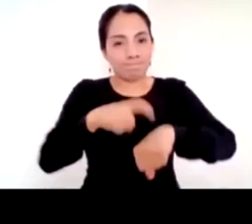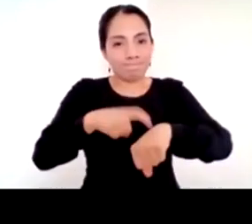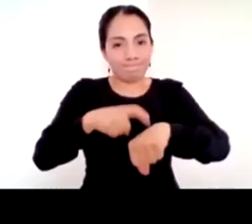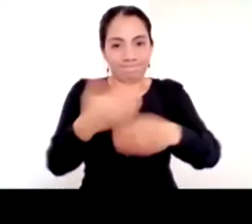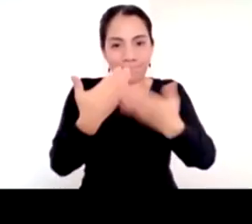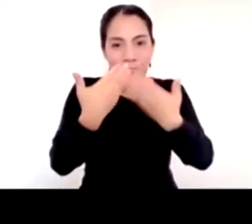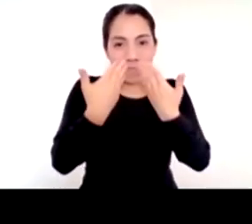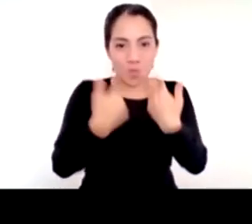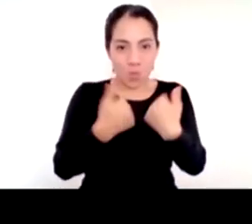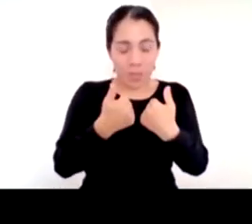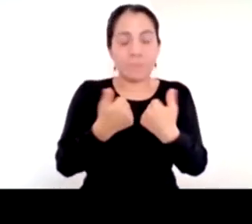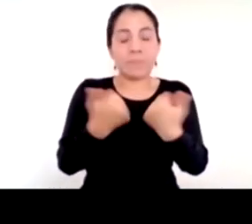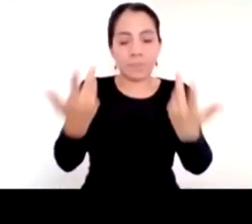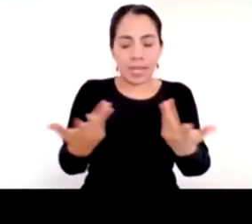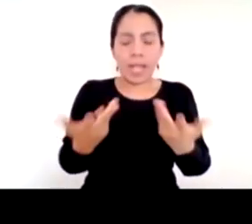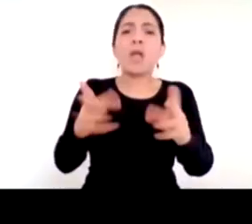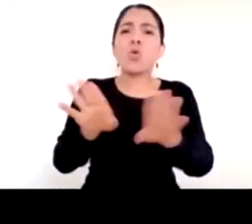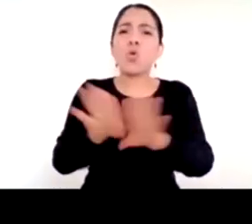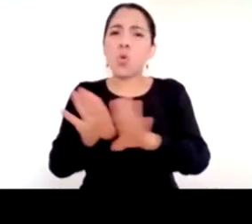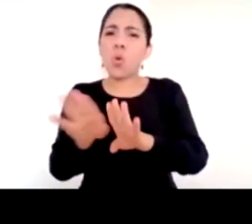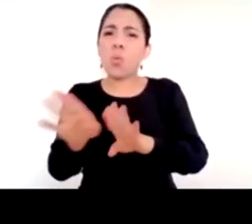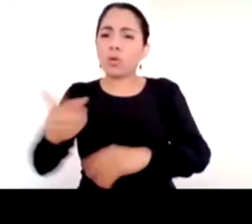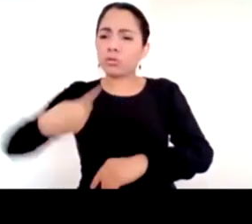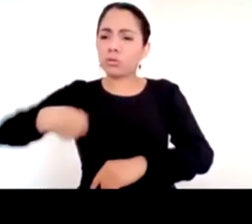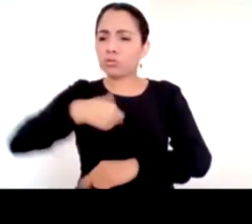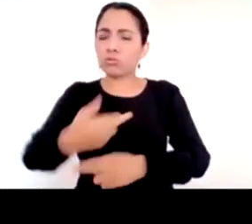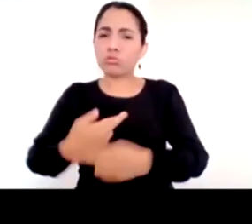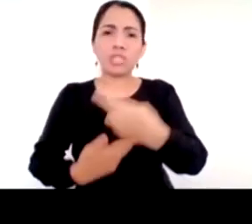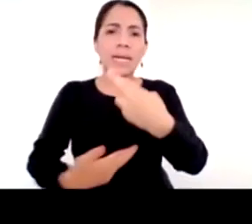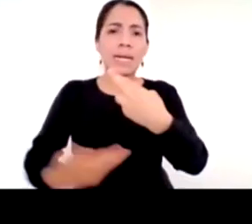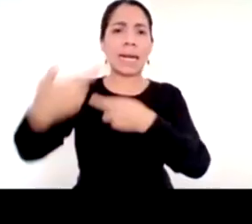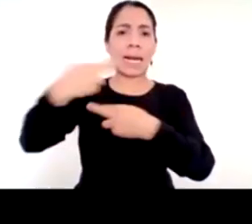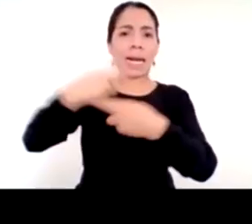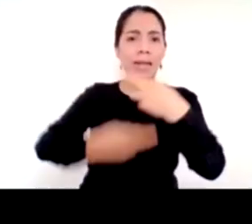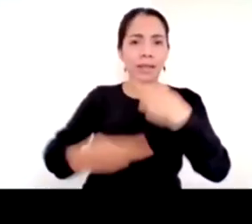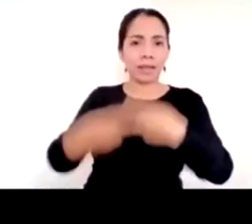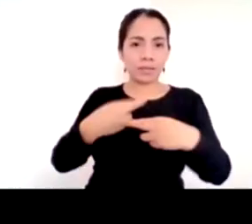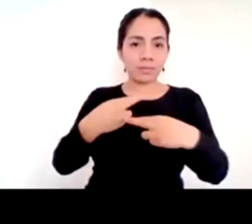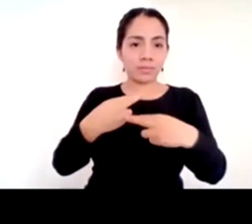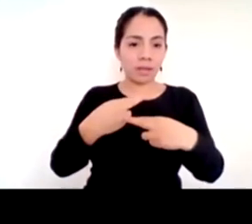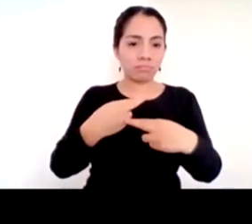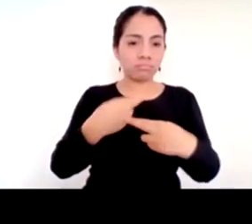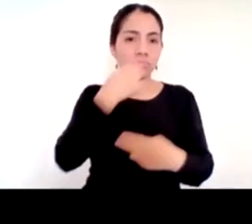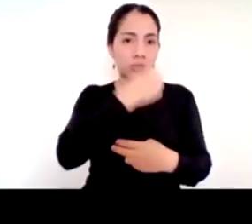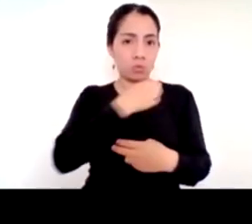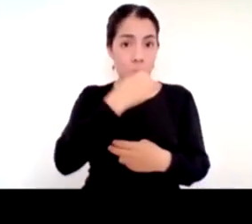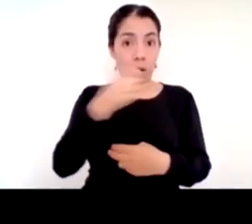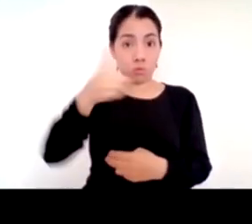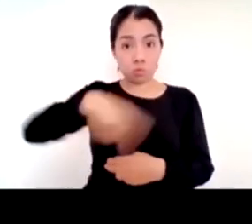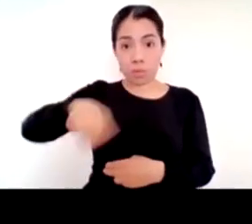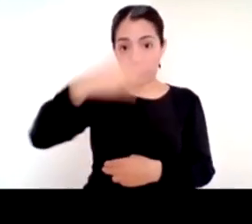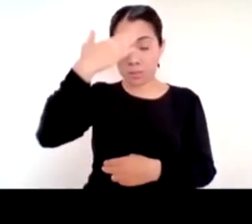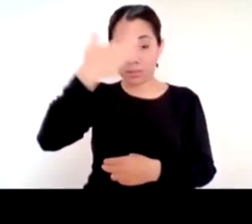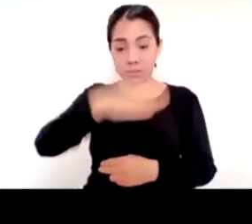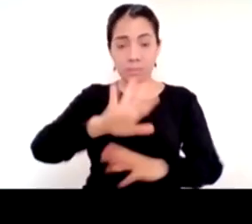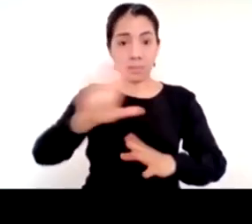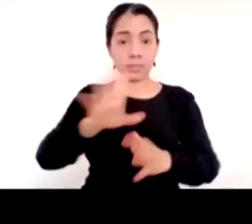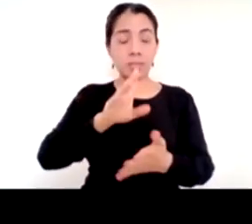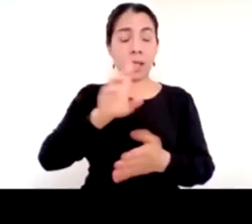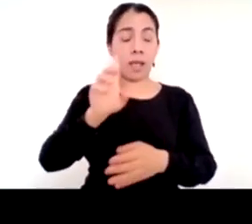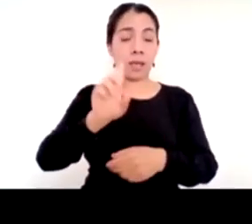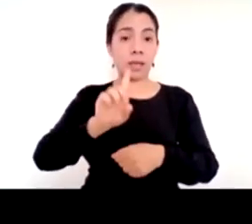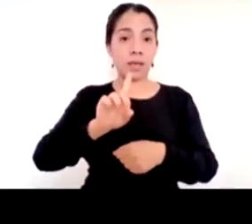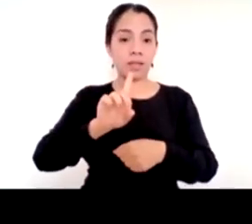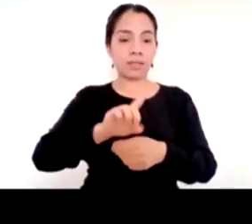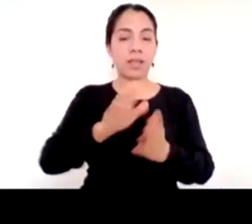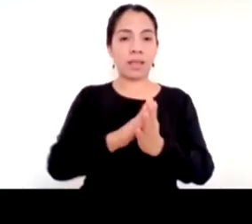es cuál es la ruta de regreso a clases. como ustedes saben, se publicó ya en el diario oficial esta ruta para la